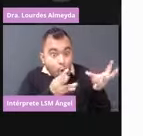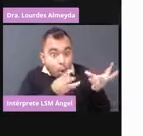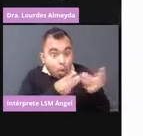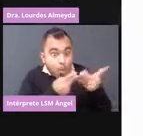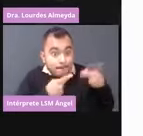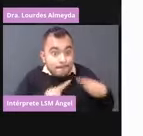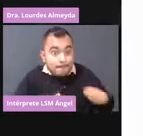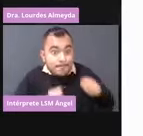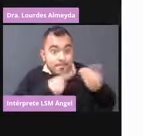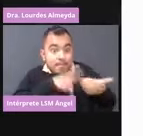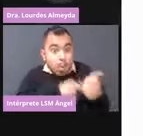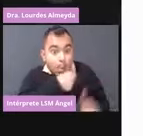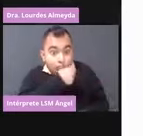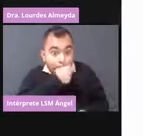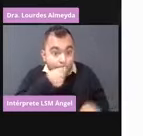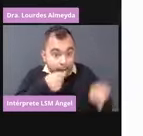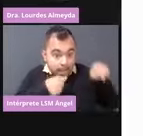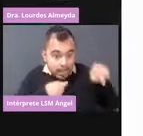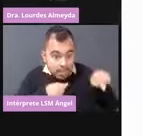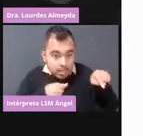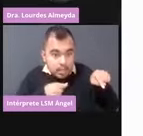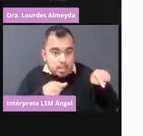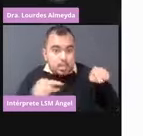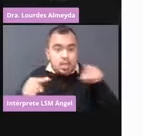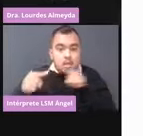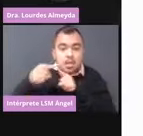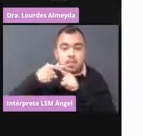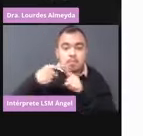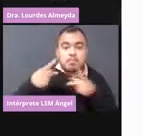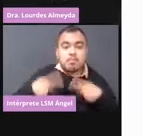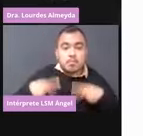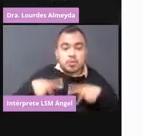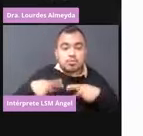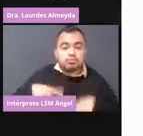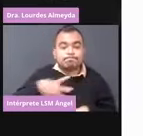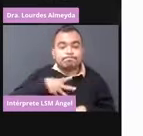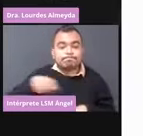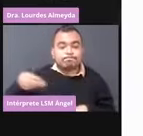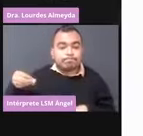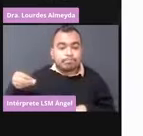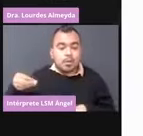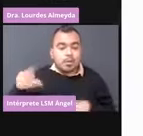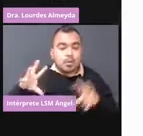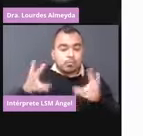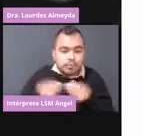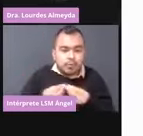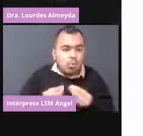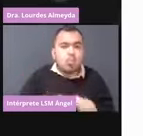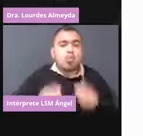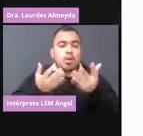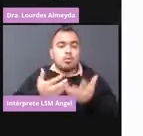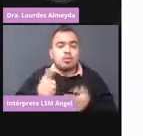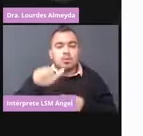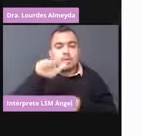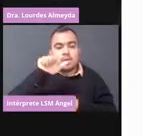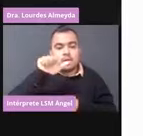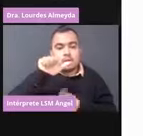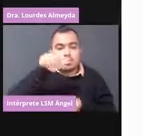la tasa de incidencia acumulada, que el número de casos que son 16.340